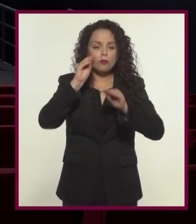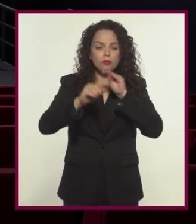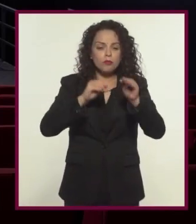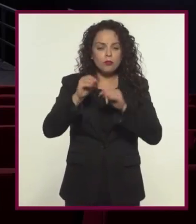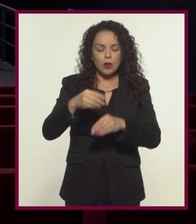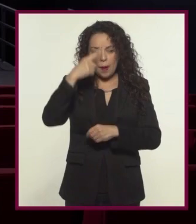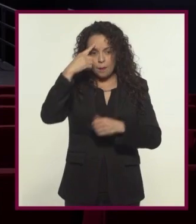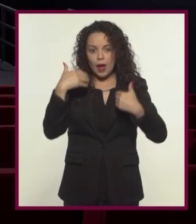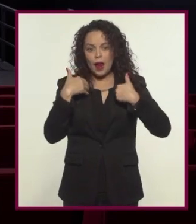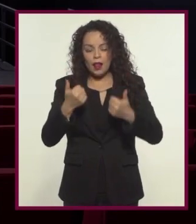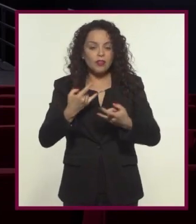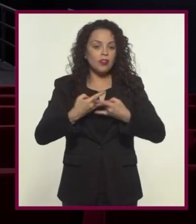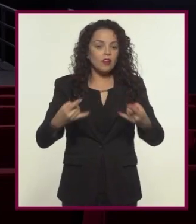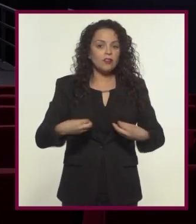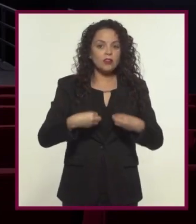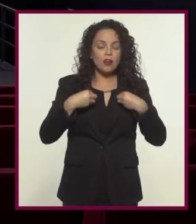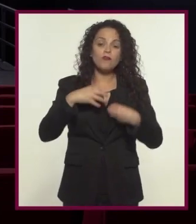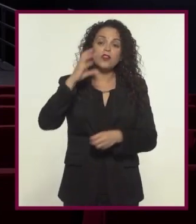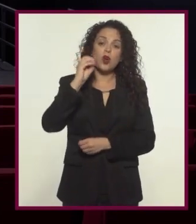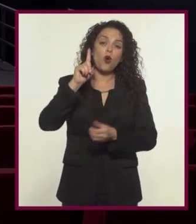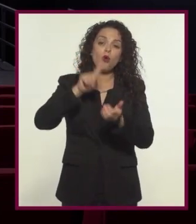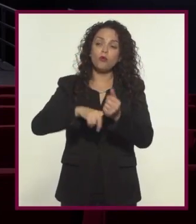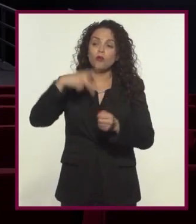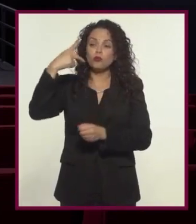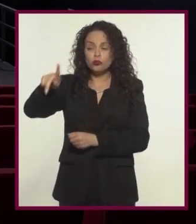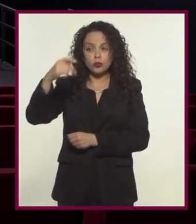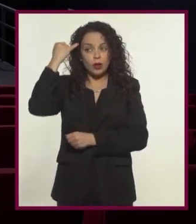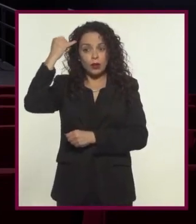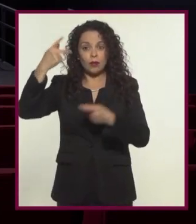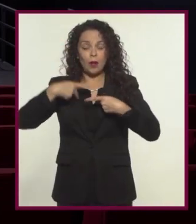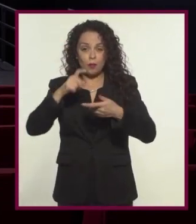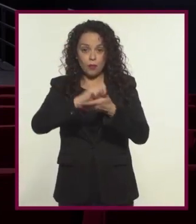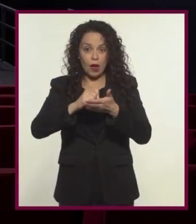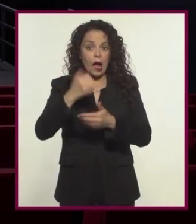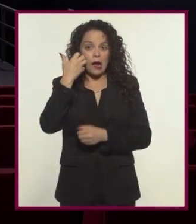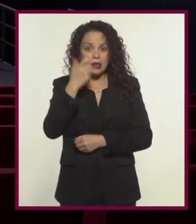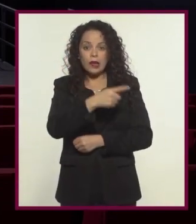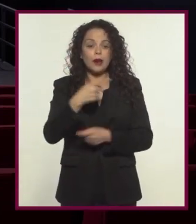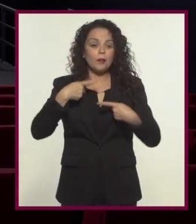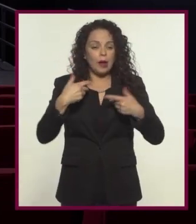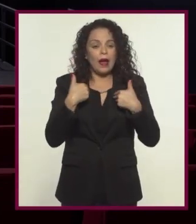de interpretación de los hechos o simplemente las intenciones artísticas del autor